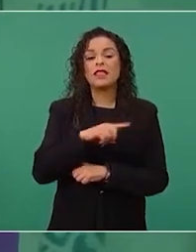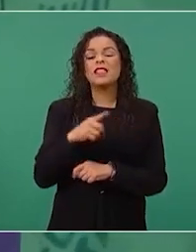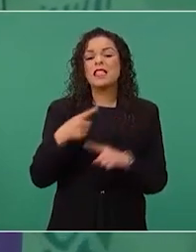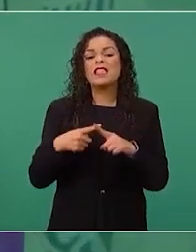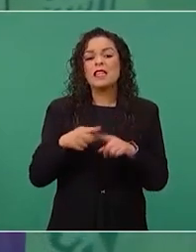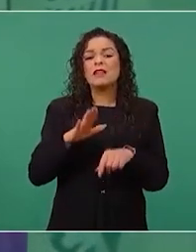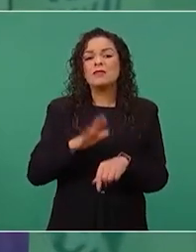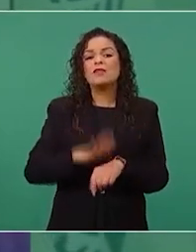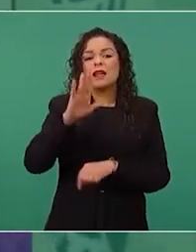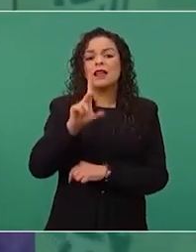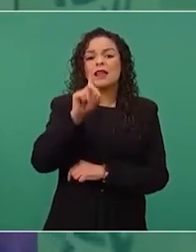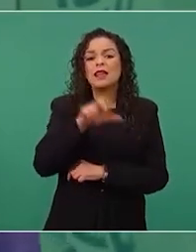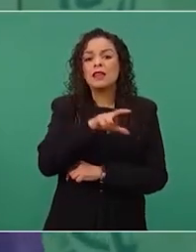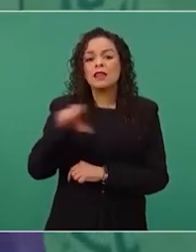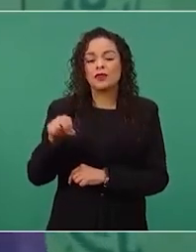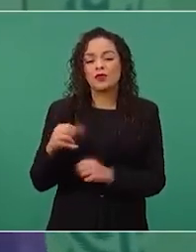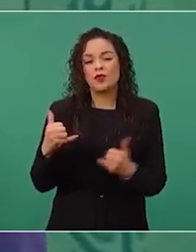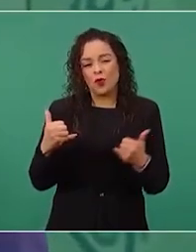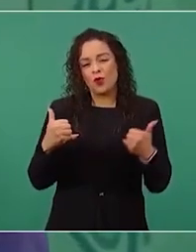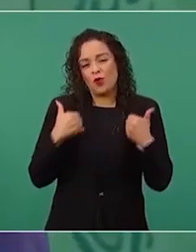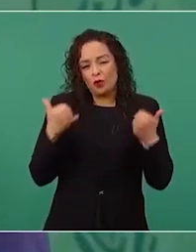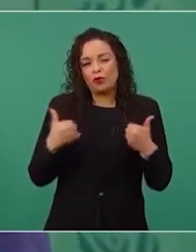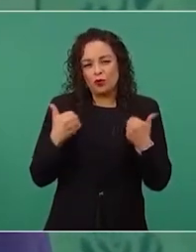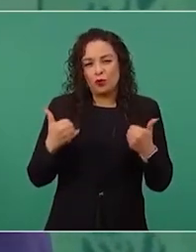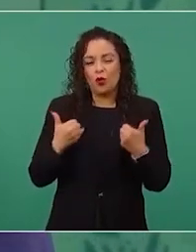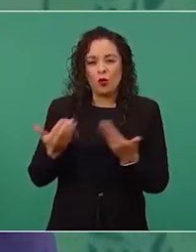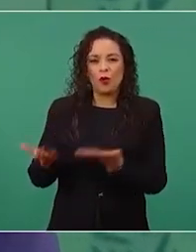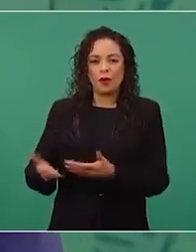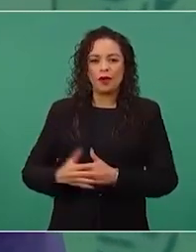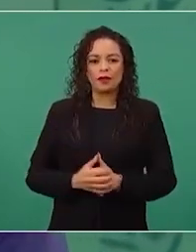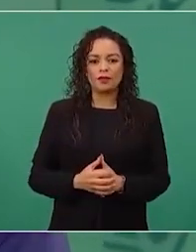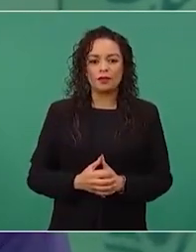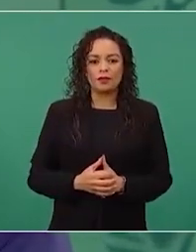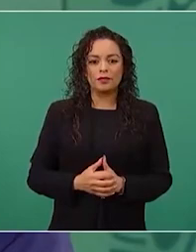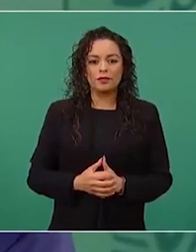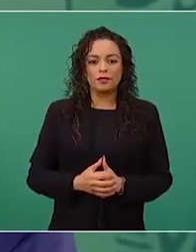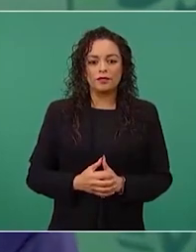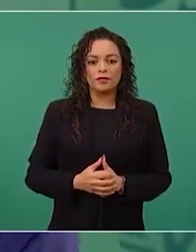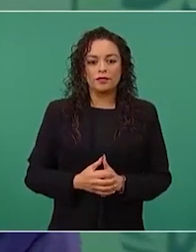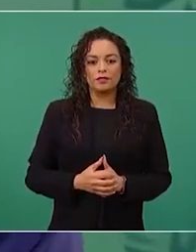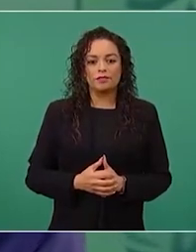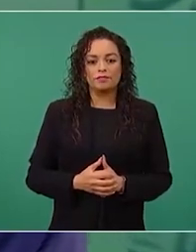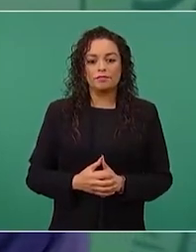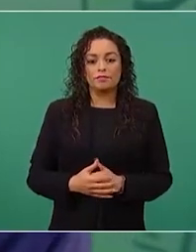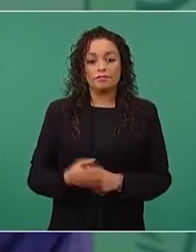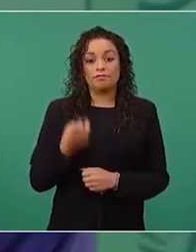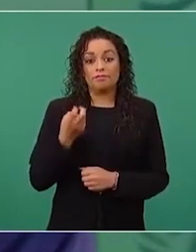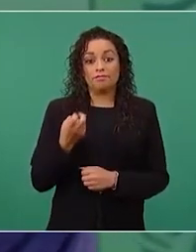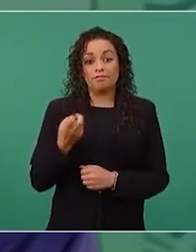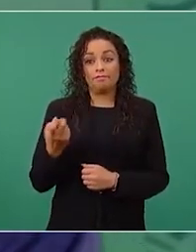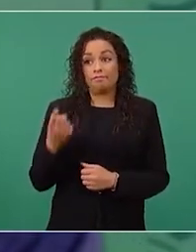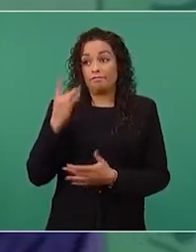entonces no puede ser que un interés mercantil comercial